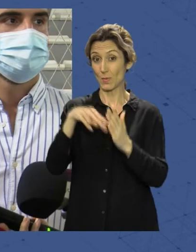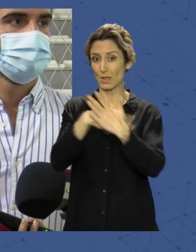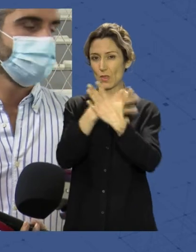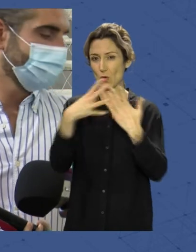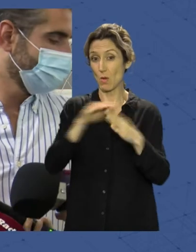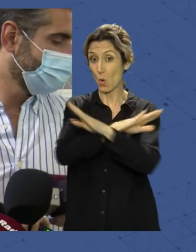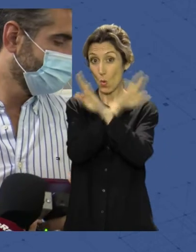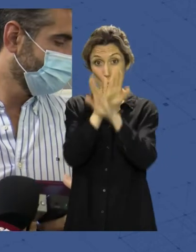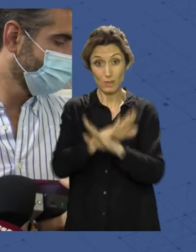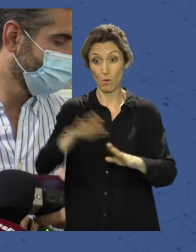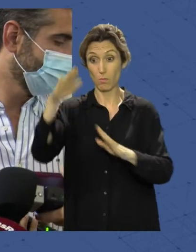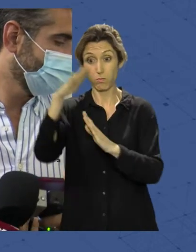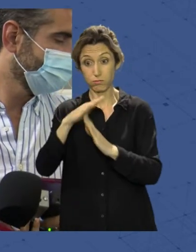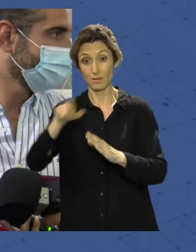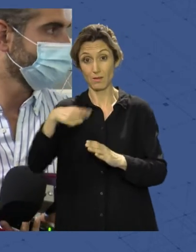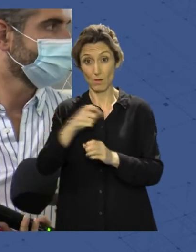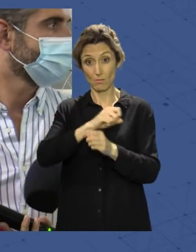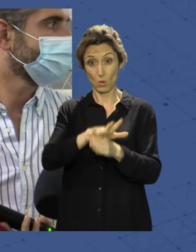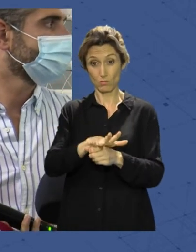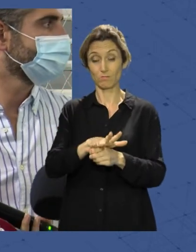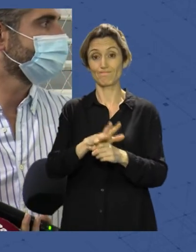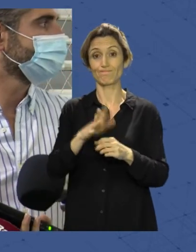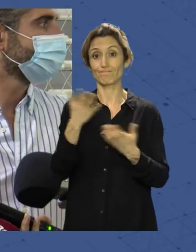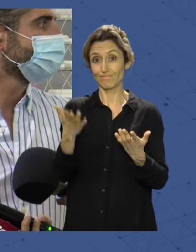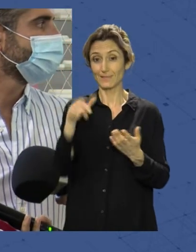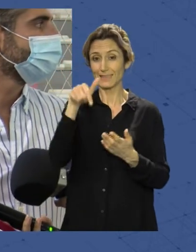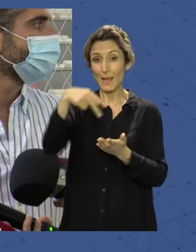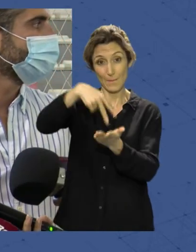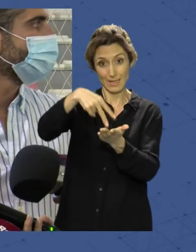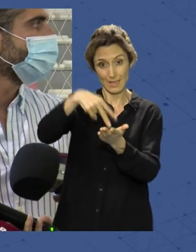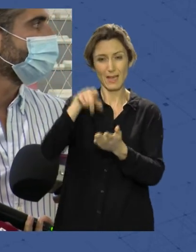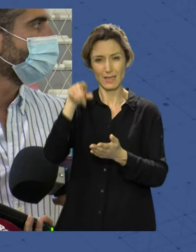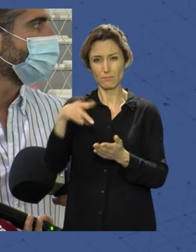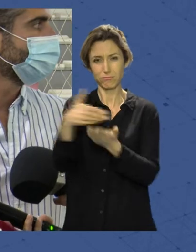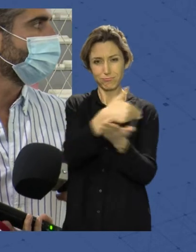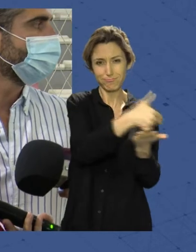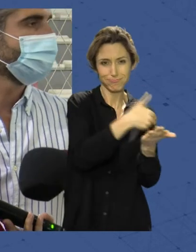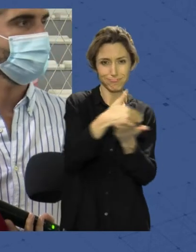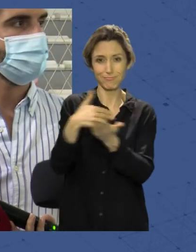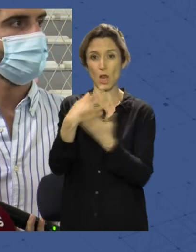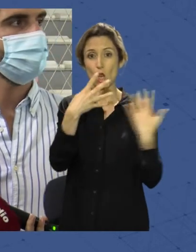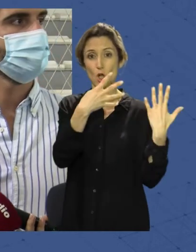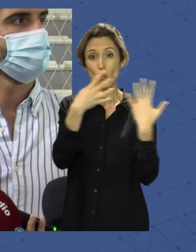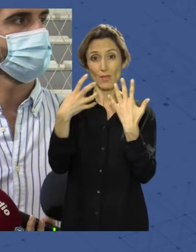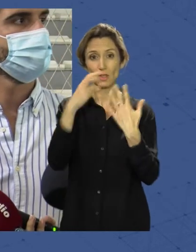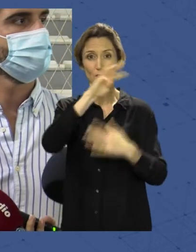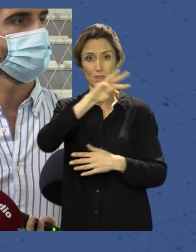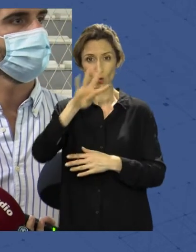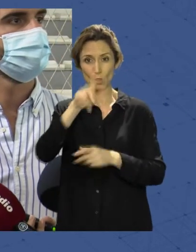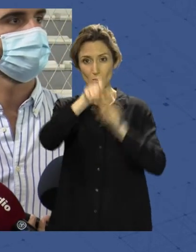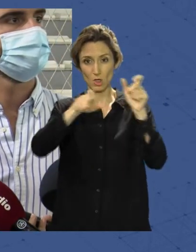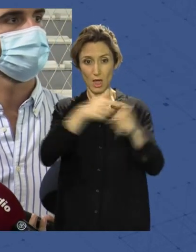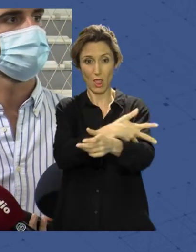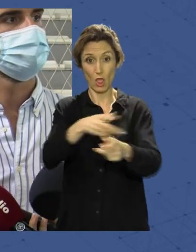pudo hacer este maratón en esa presencialidad, se consiguieron 934 donantes. Tenemos que ser ambiciosos,